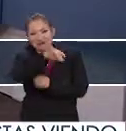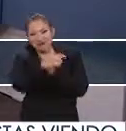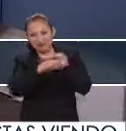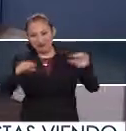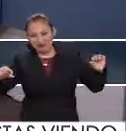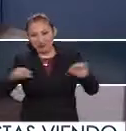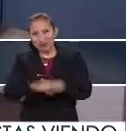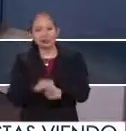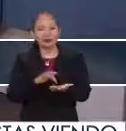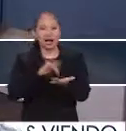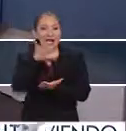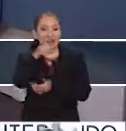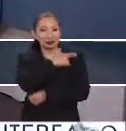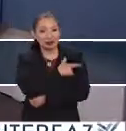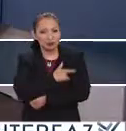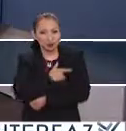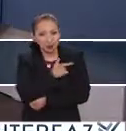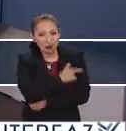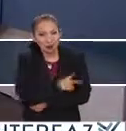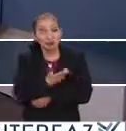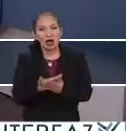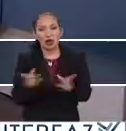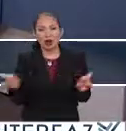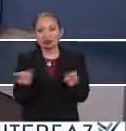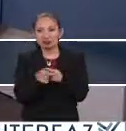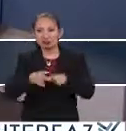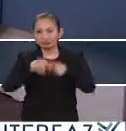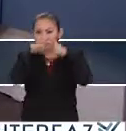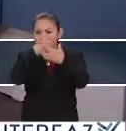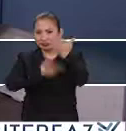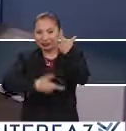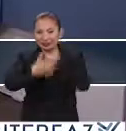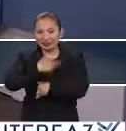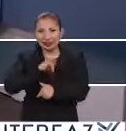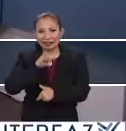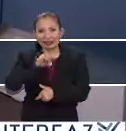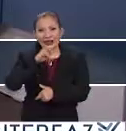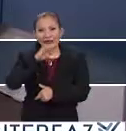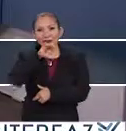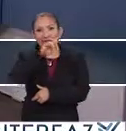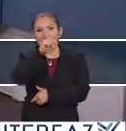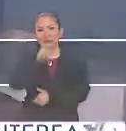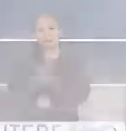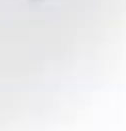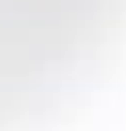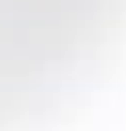gracias director. Un gusto. Vamos a hacer una pausa y regresamos. Esto es Intertags.